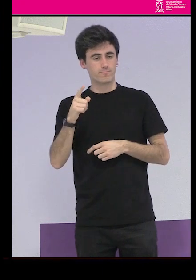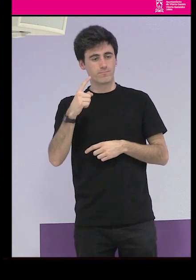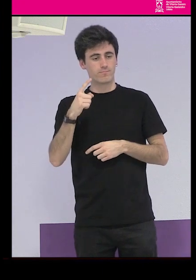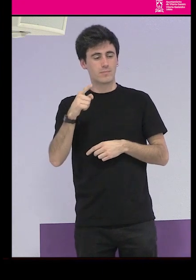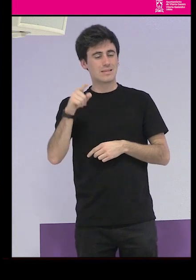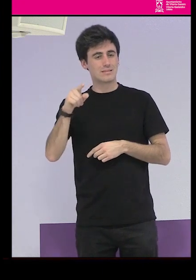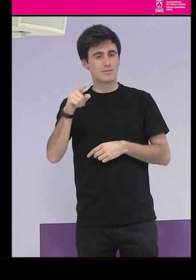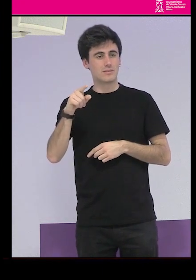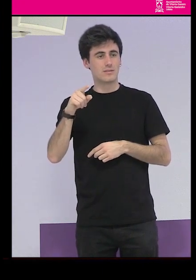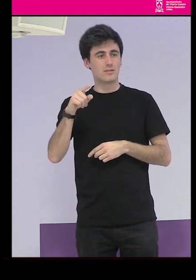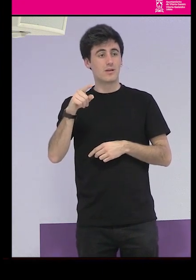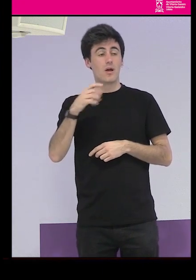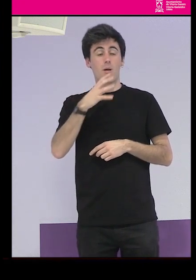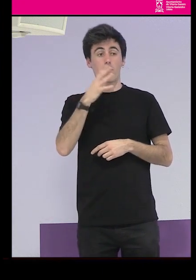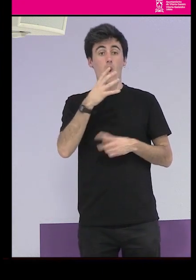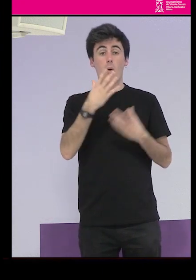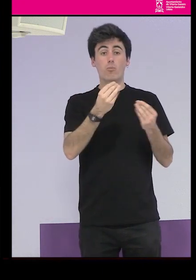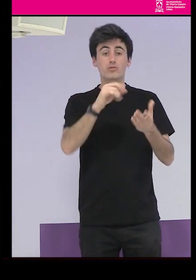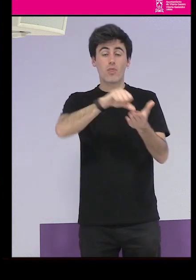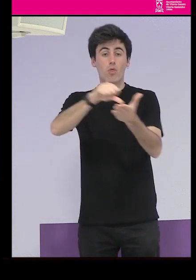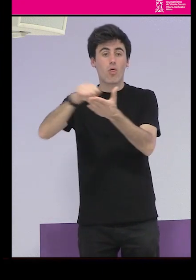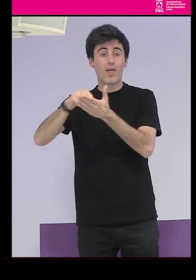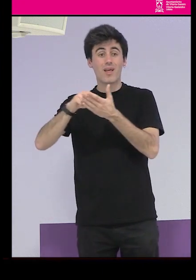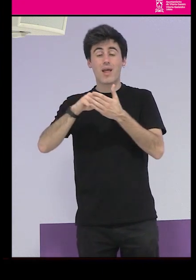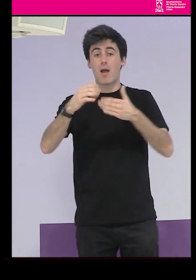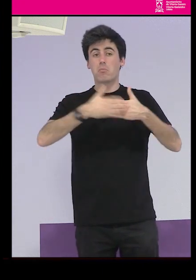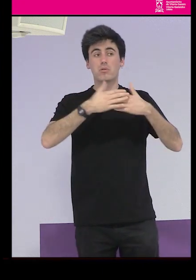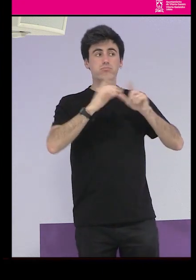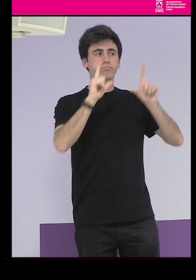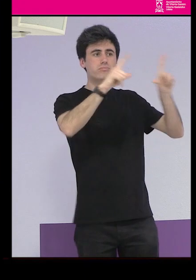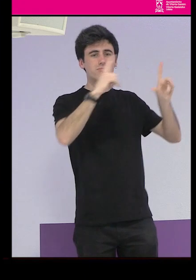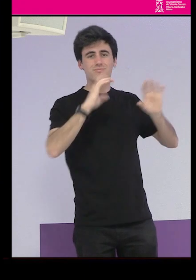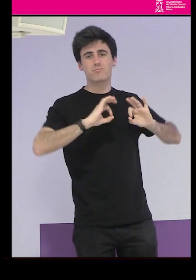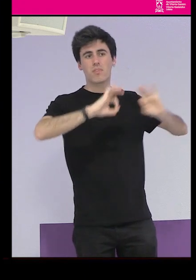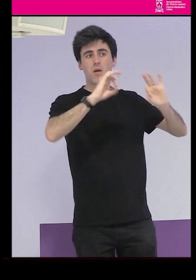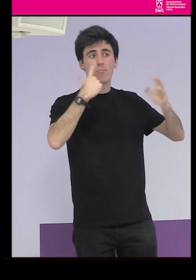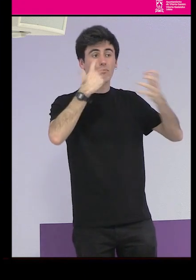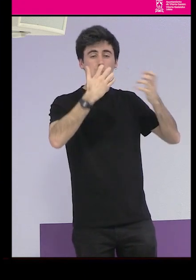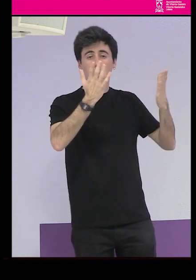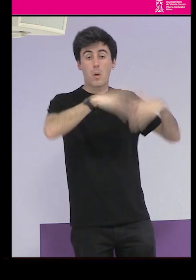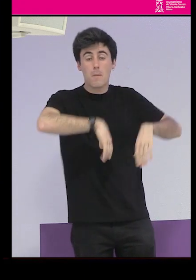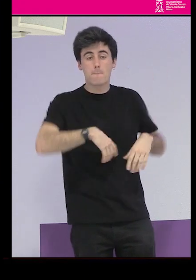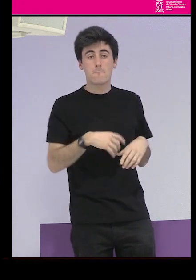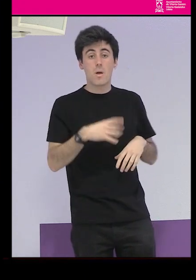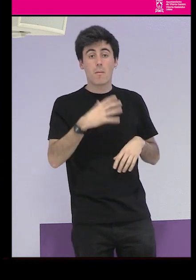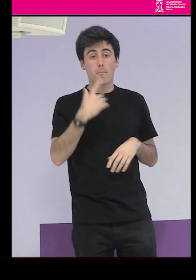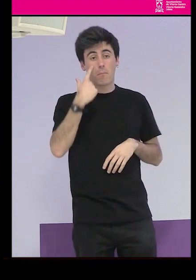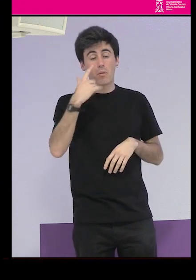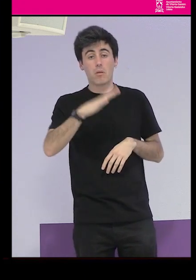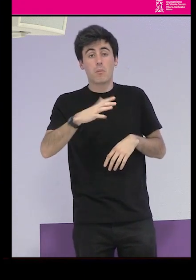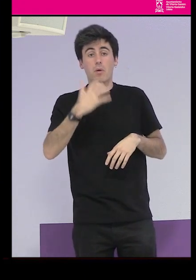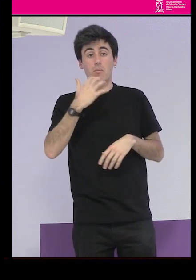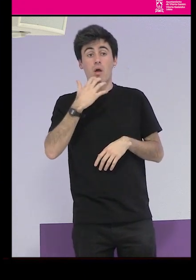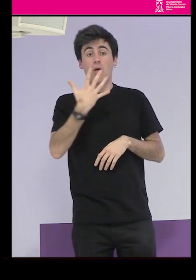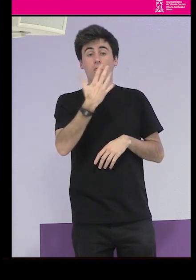por eso porque en muchas ciudades no había un sitio donde ponían la puerta patronato de protección a la mujer igual eran cinco niñas del colegio de las